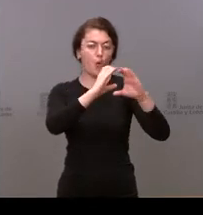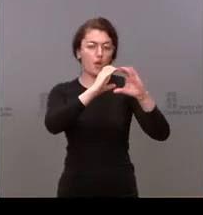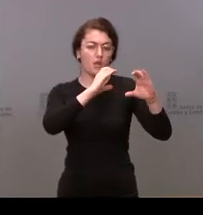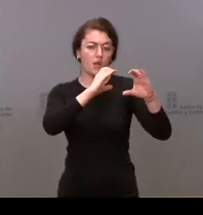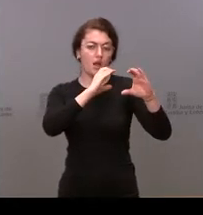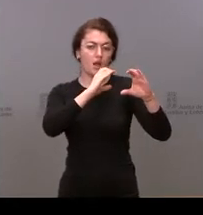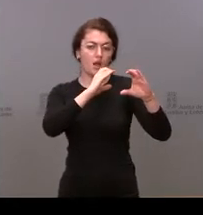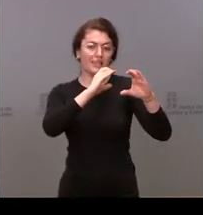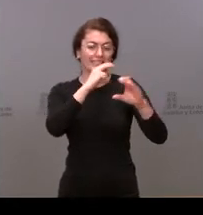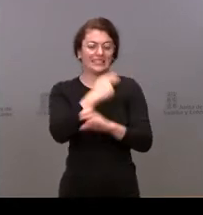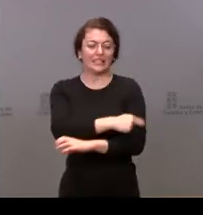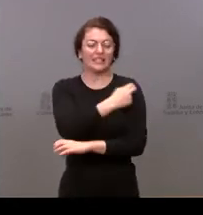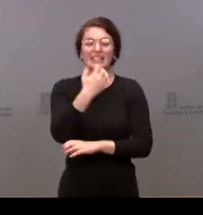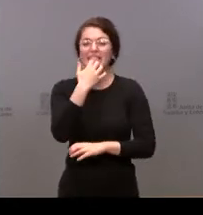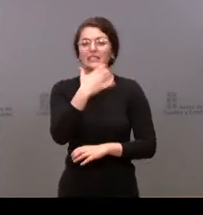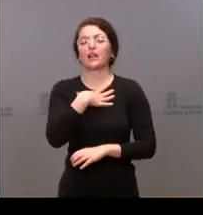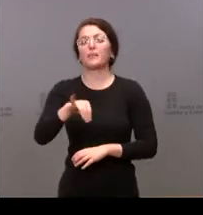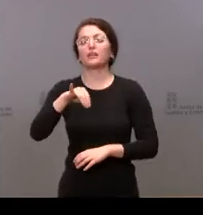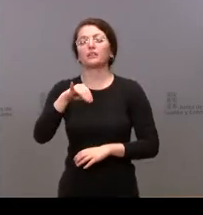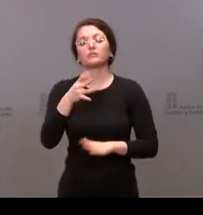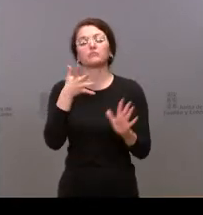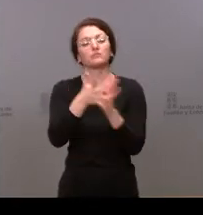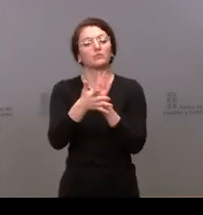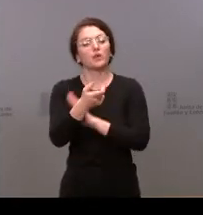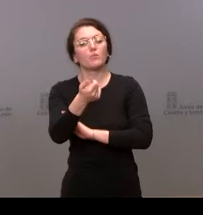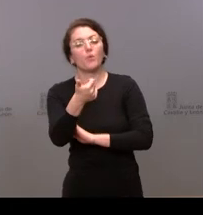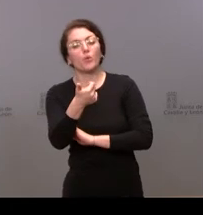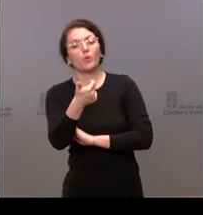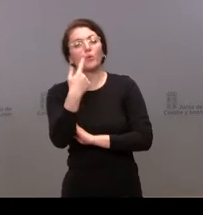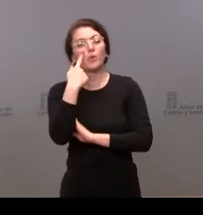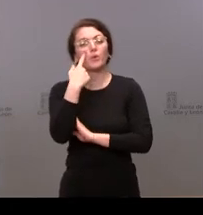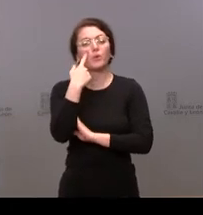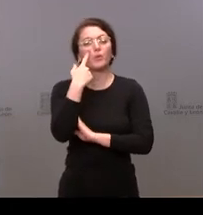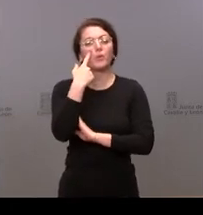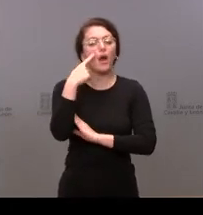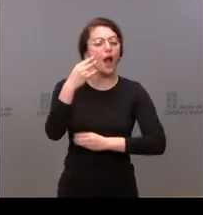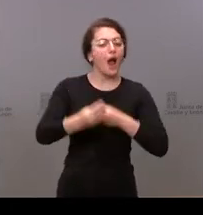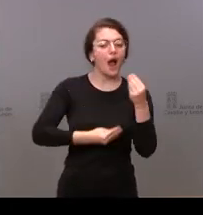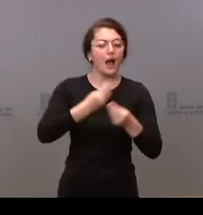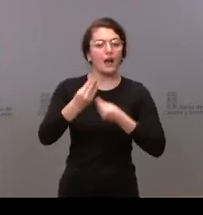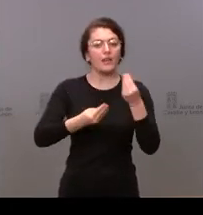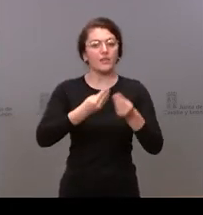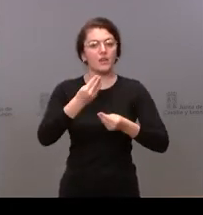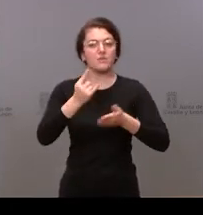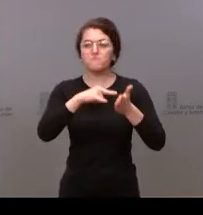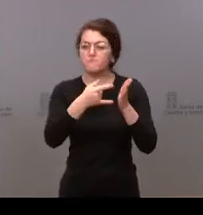más o menos nos puede aclarar un poquito ya cómo se va a articular este plan.